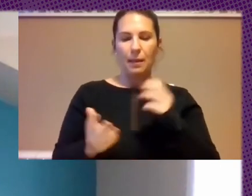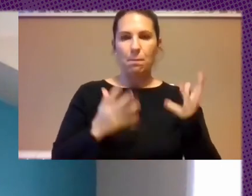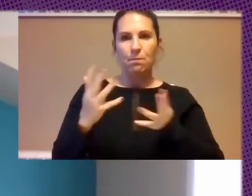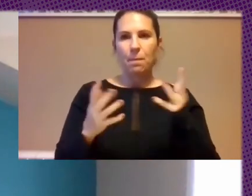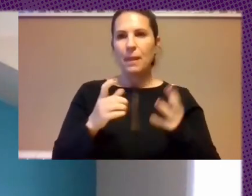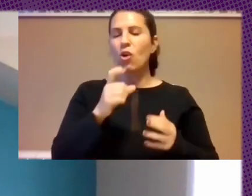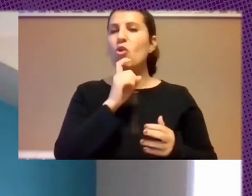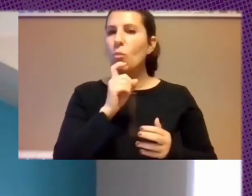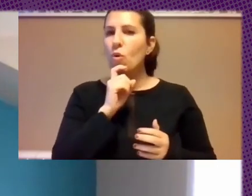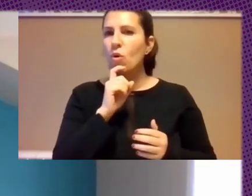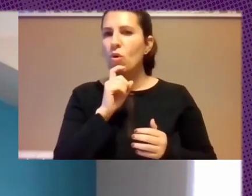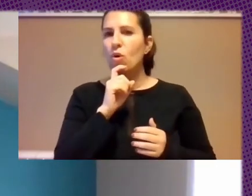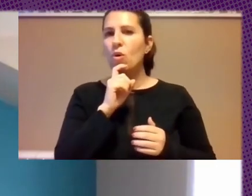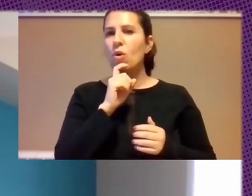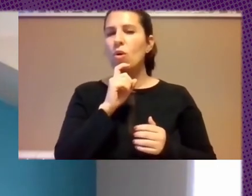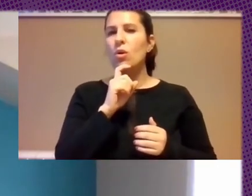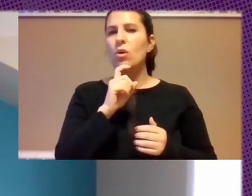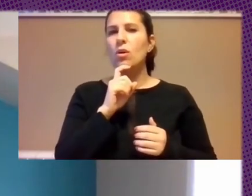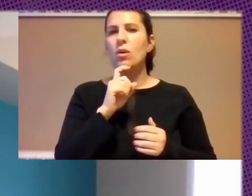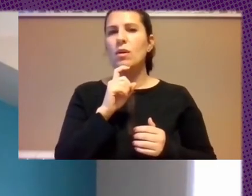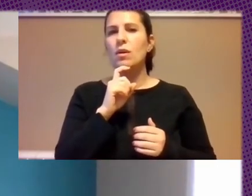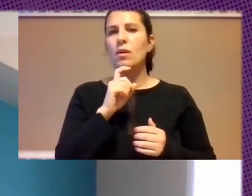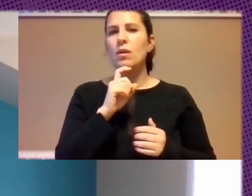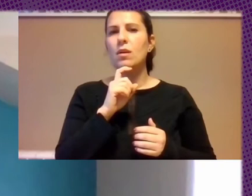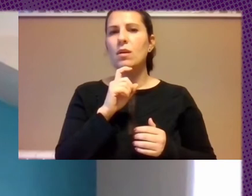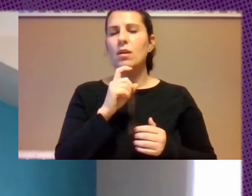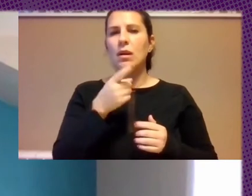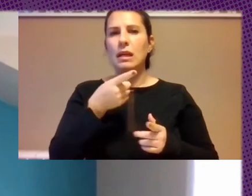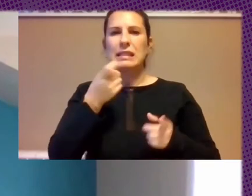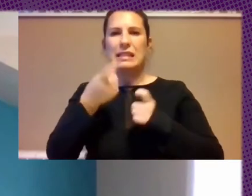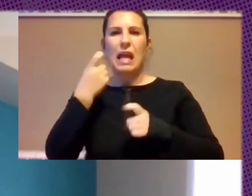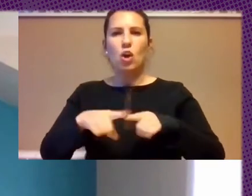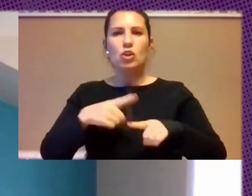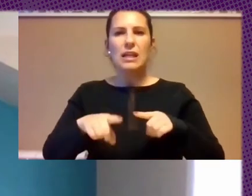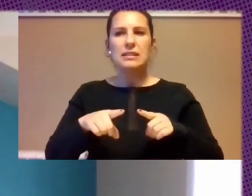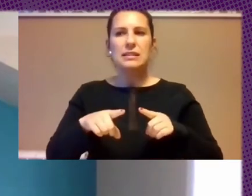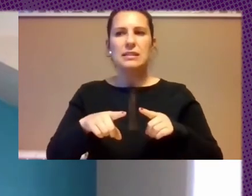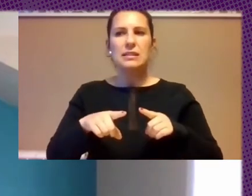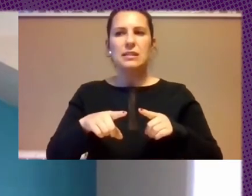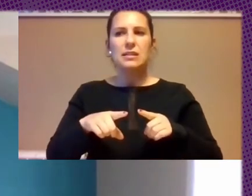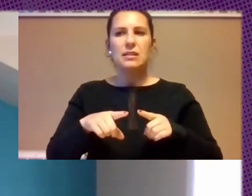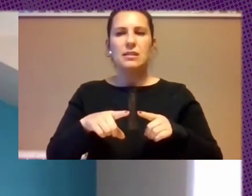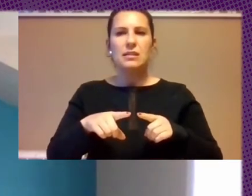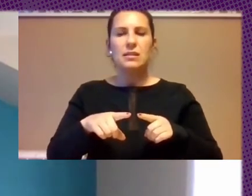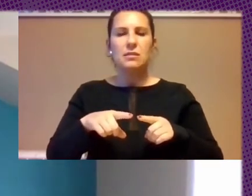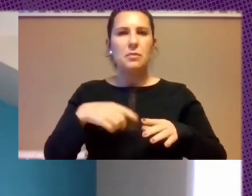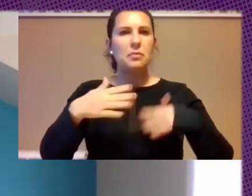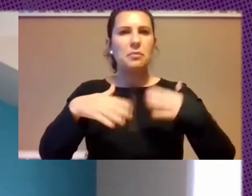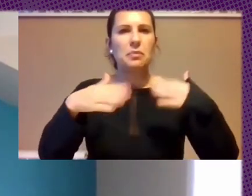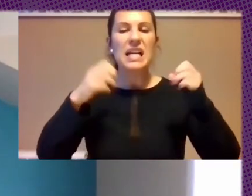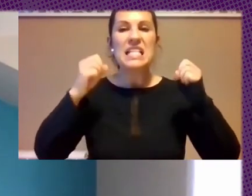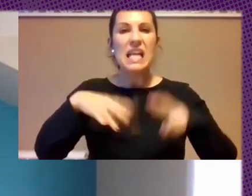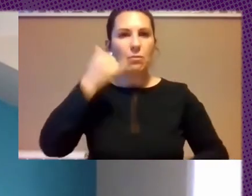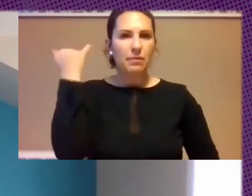Extraer Valor Sin Que Nos Dieramos Cuenta Esencialmente A A A Las